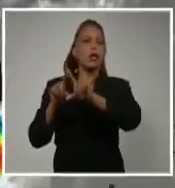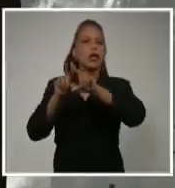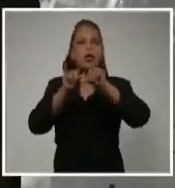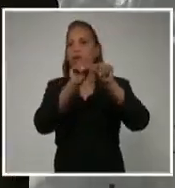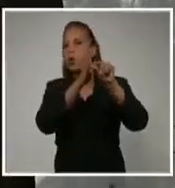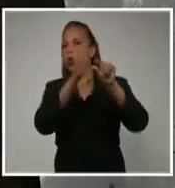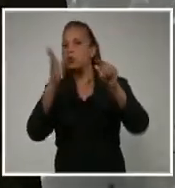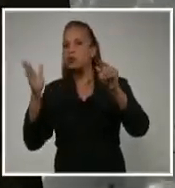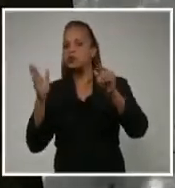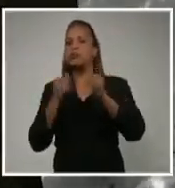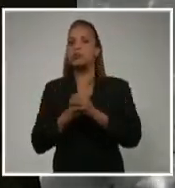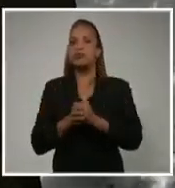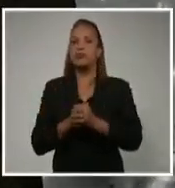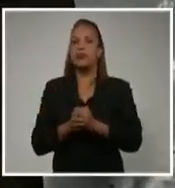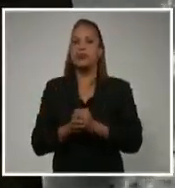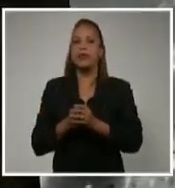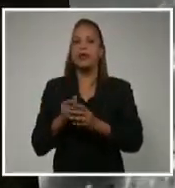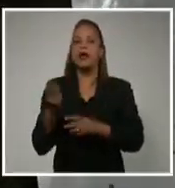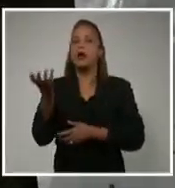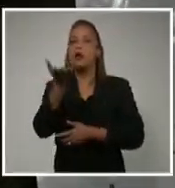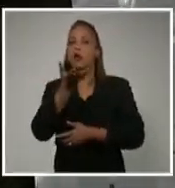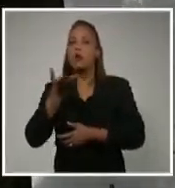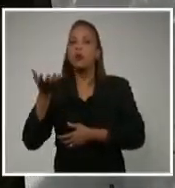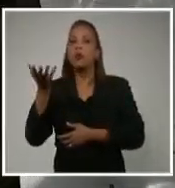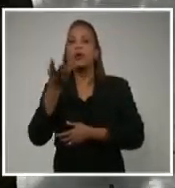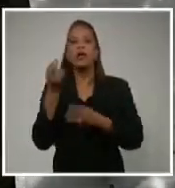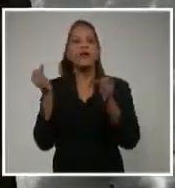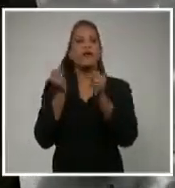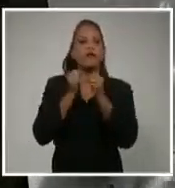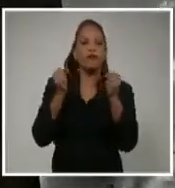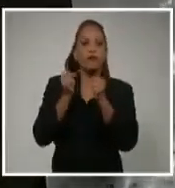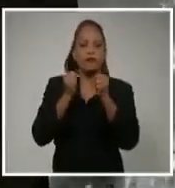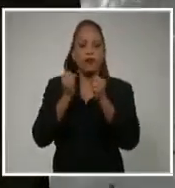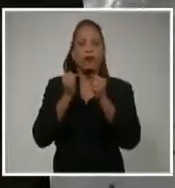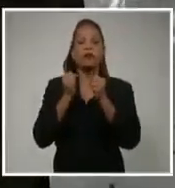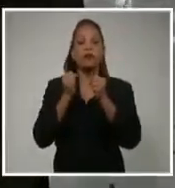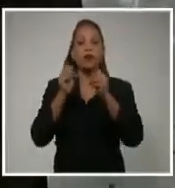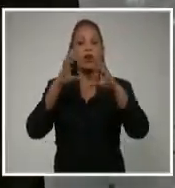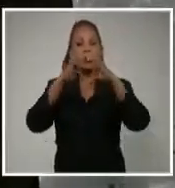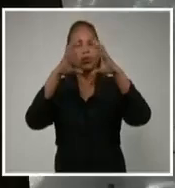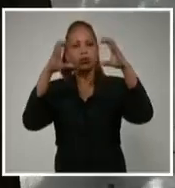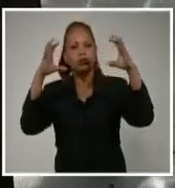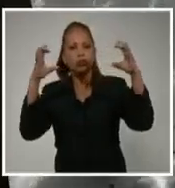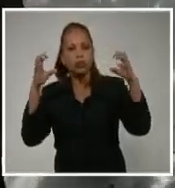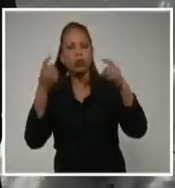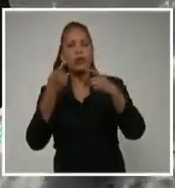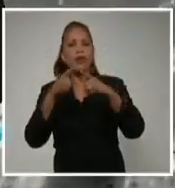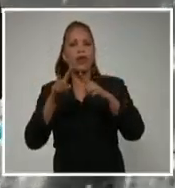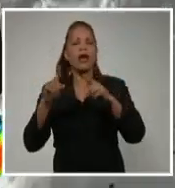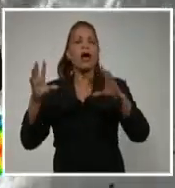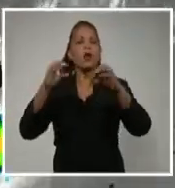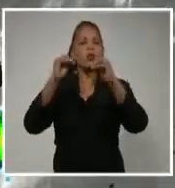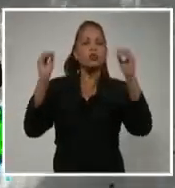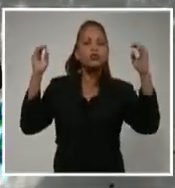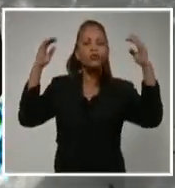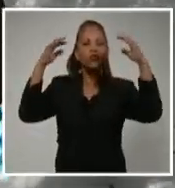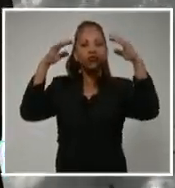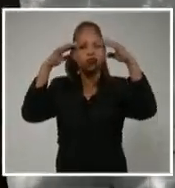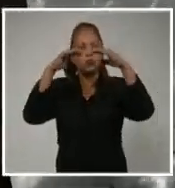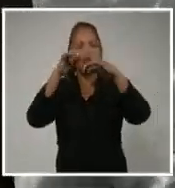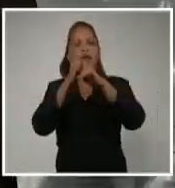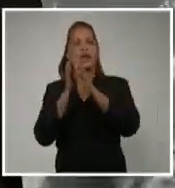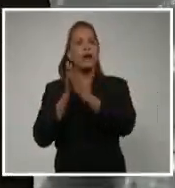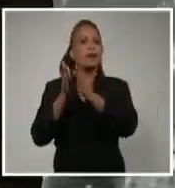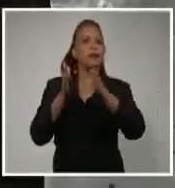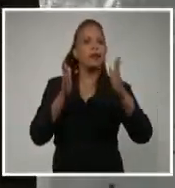se mantiene abversión de aire frío con nubosidad asociada, que deja algún nublado ocasionar en zonas de la costa norte de la mitad